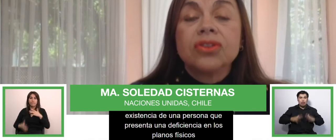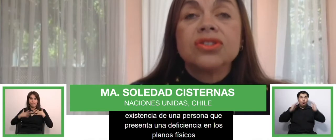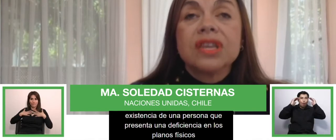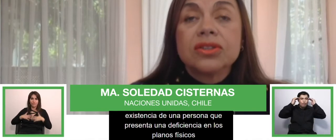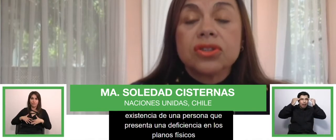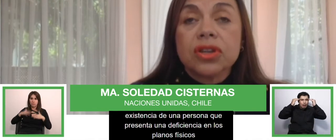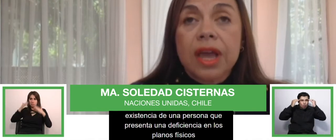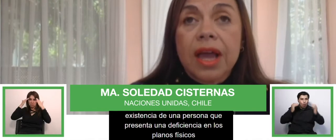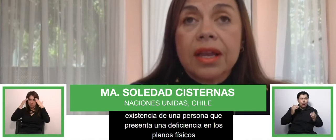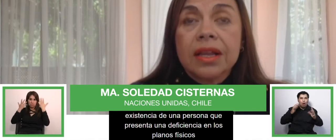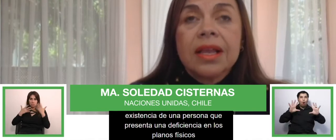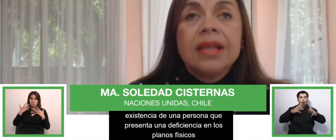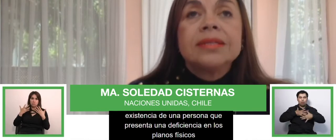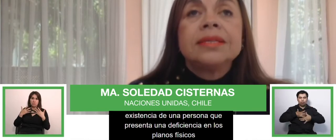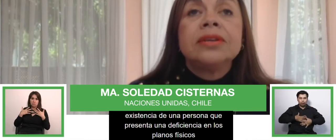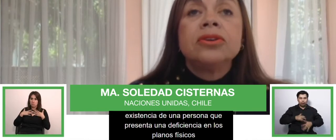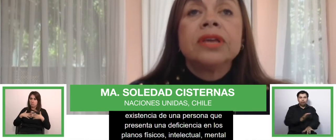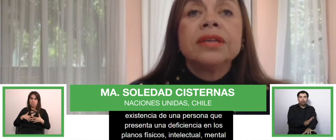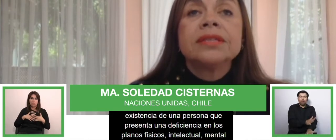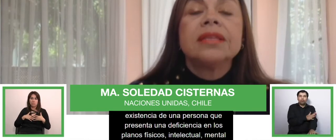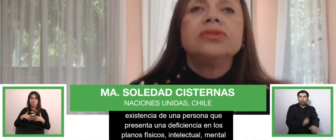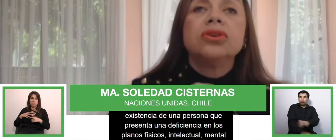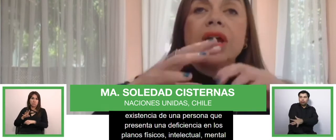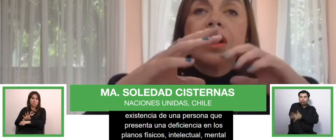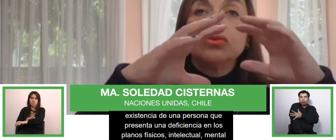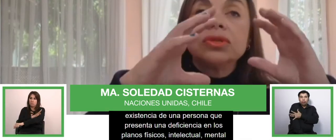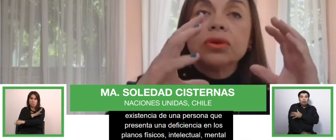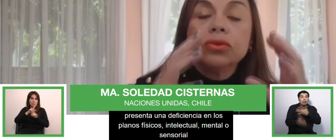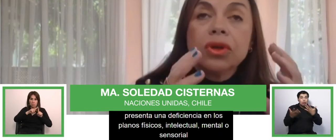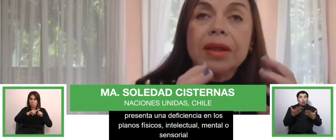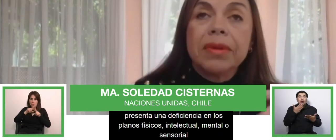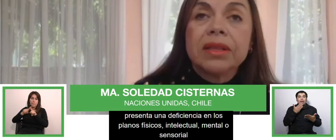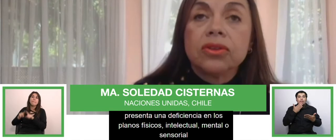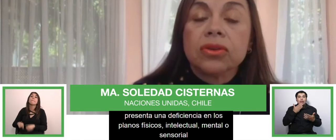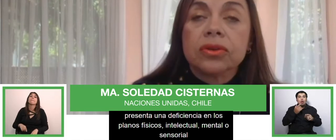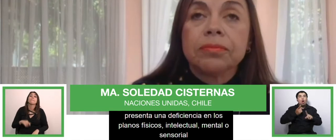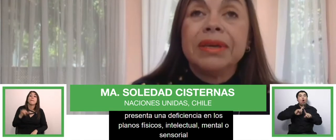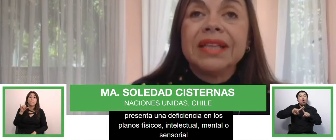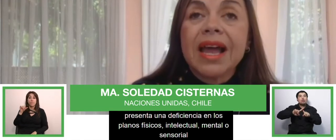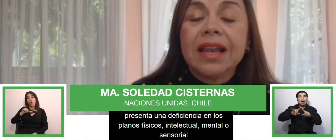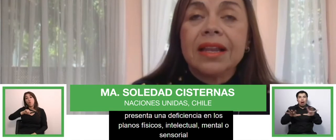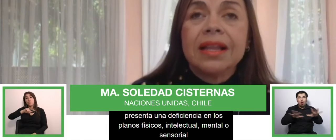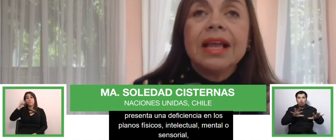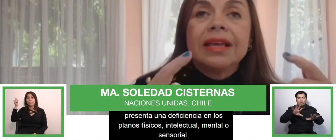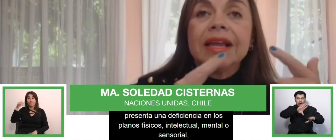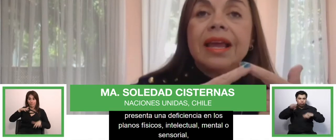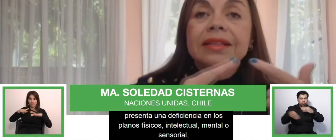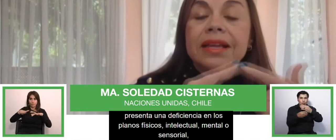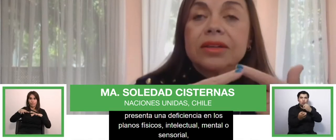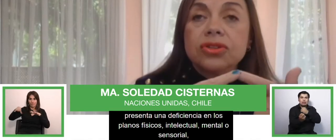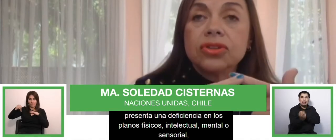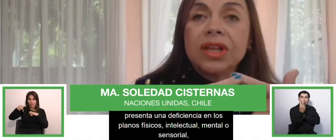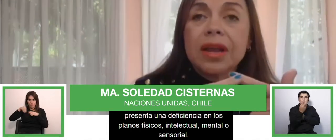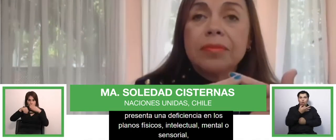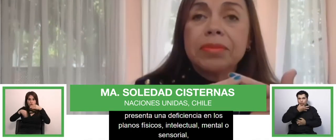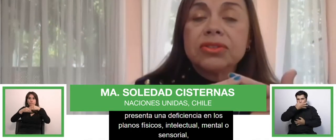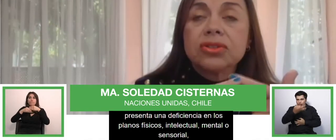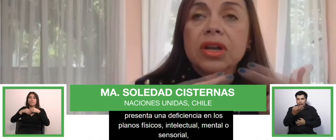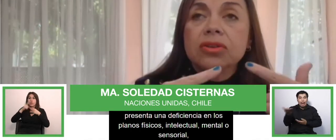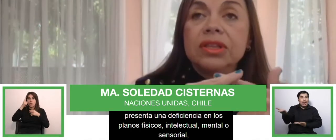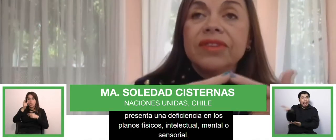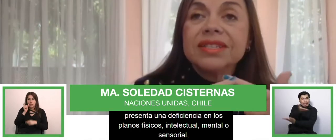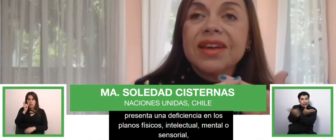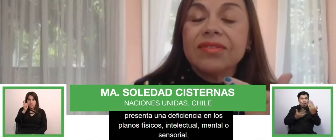o sensorial. Sino que se adiciona un segundo elemento vital, que es la interacción de la